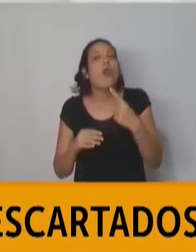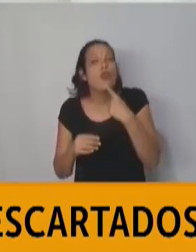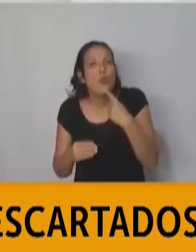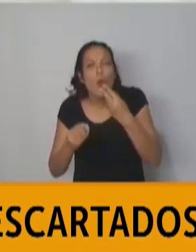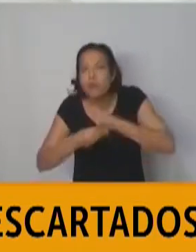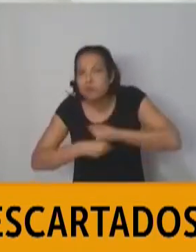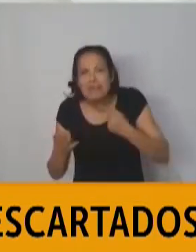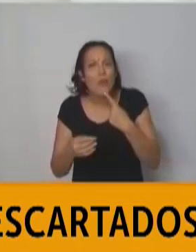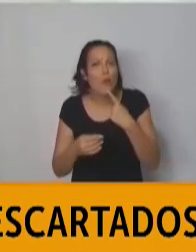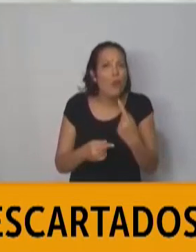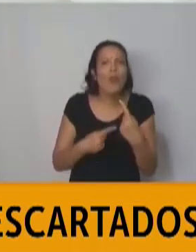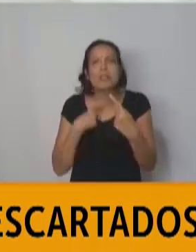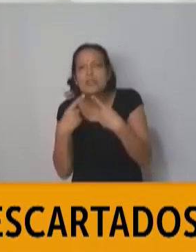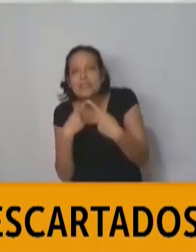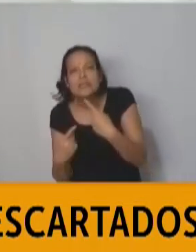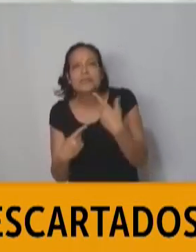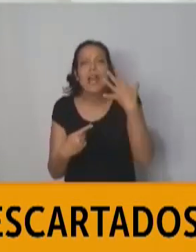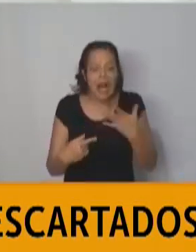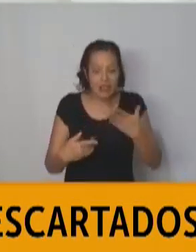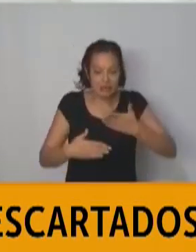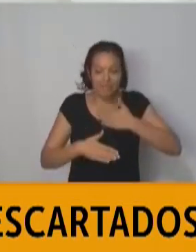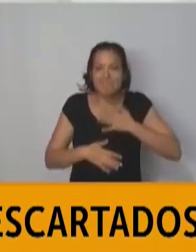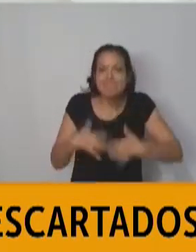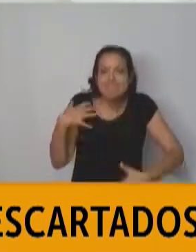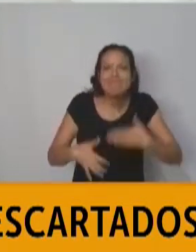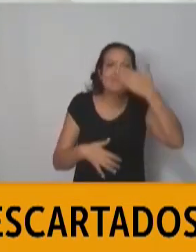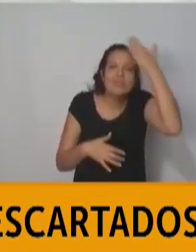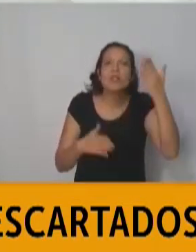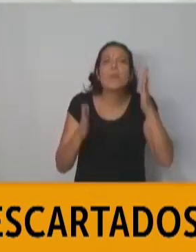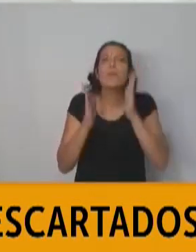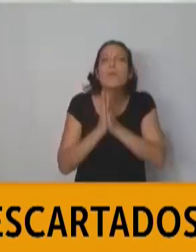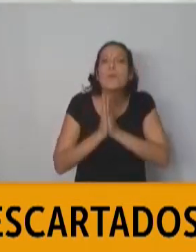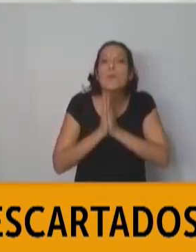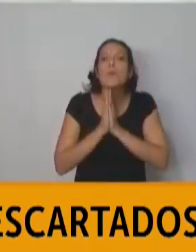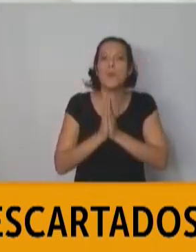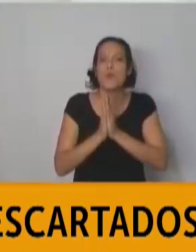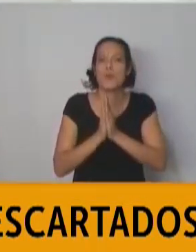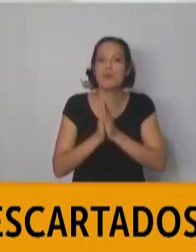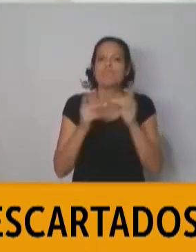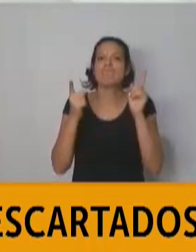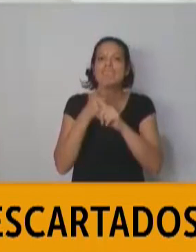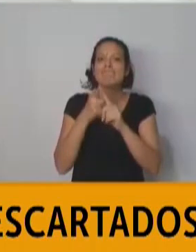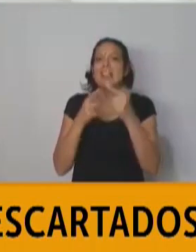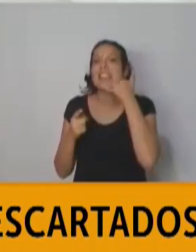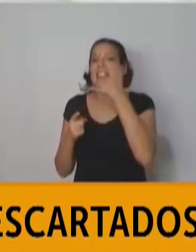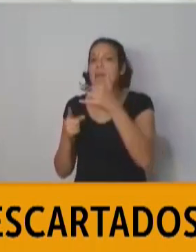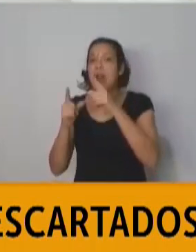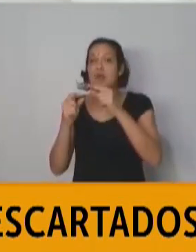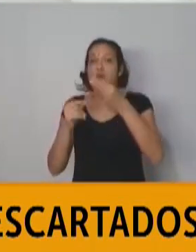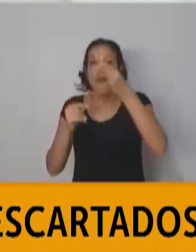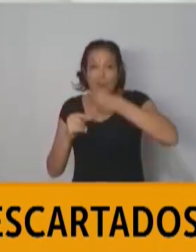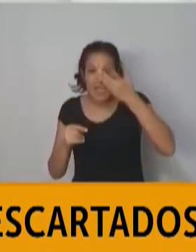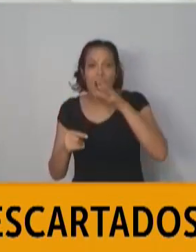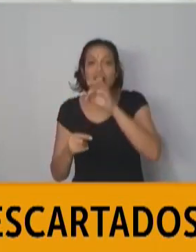duda, ante cualquier consulta, cualquier síntoma que tienen, que por favor se comuniquen con la línea oficial, que es un nuevo